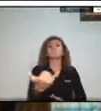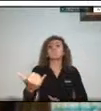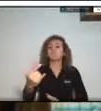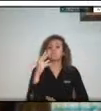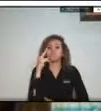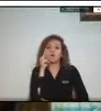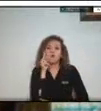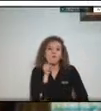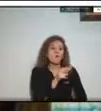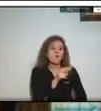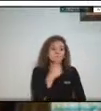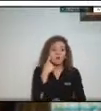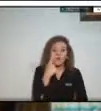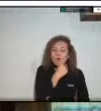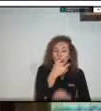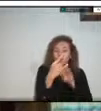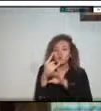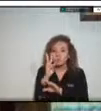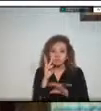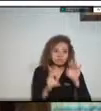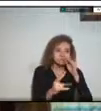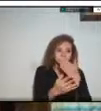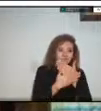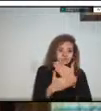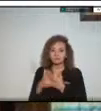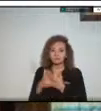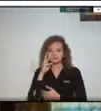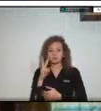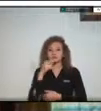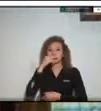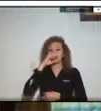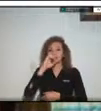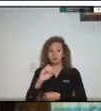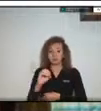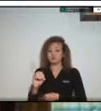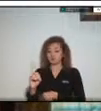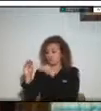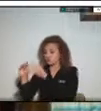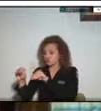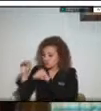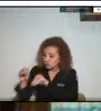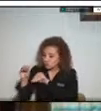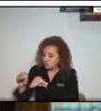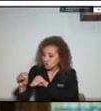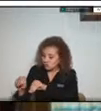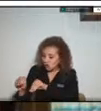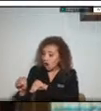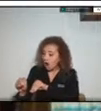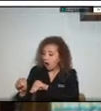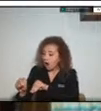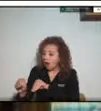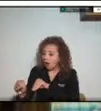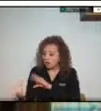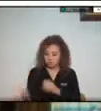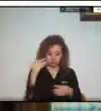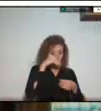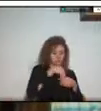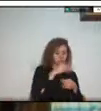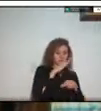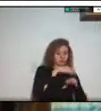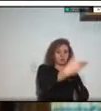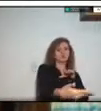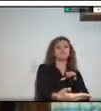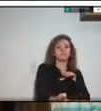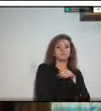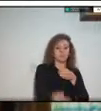todos estos casos hemos tenido casos en que los niños se capacitan o hacen parte de nuestras socializaciones y posteriormente ya